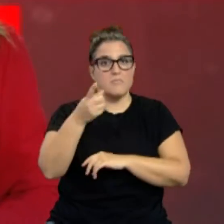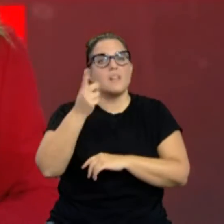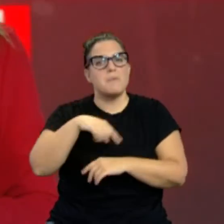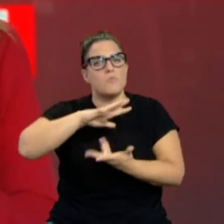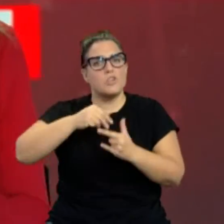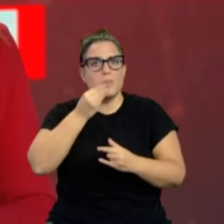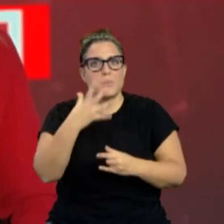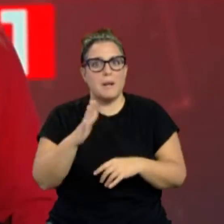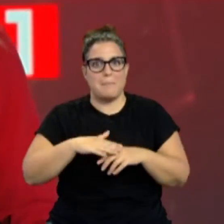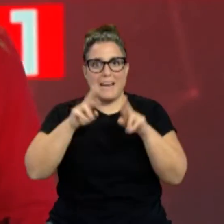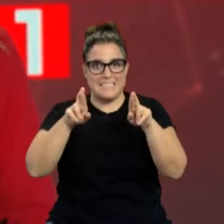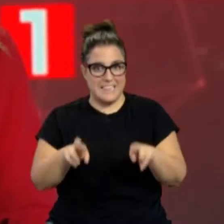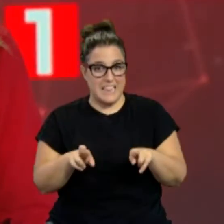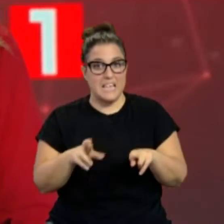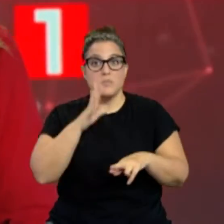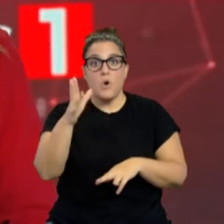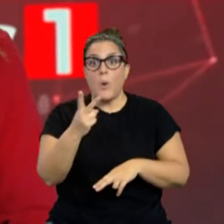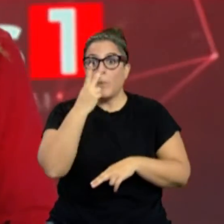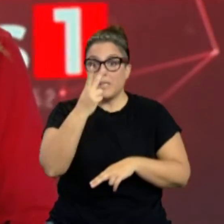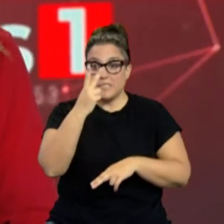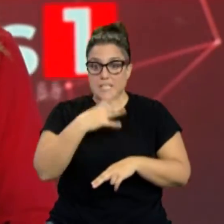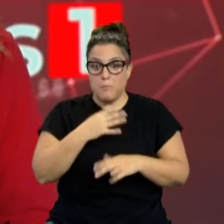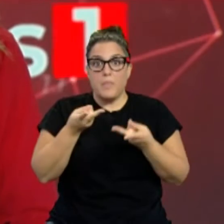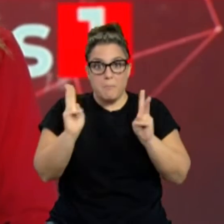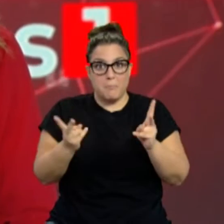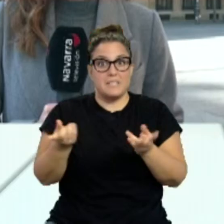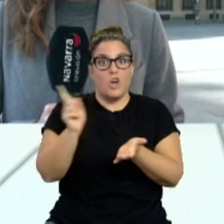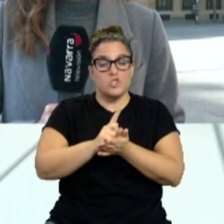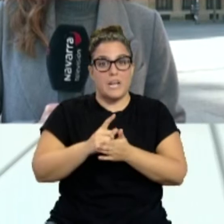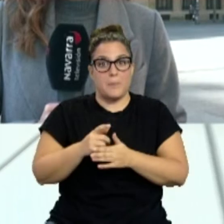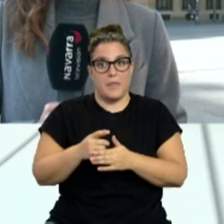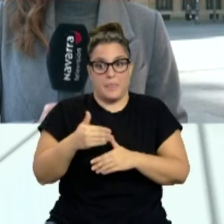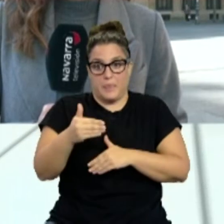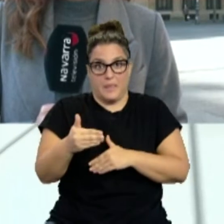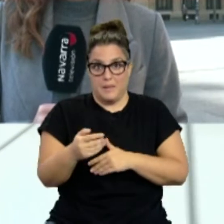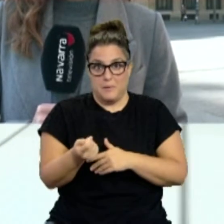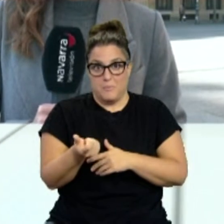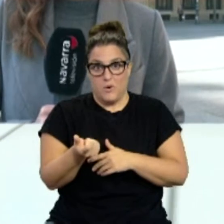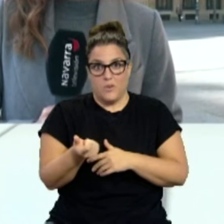mayores, y es que las visitas podrían permitirse en breve. Sara, volvemos contigo al Palacio de Navarra.